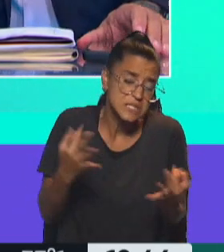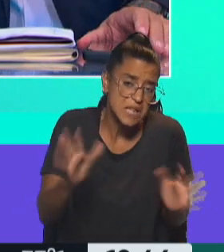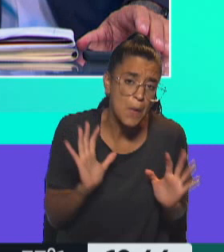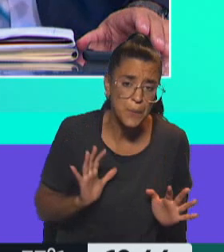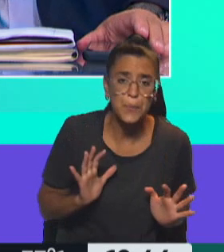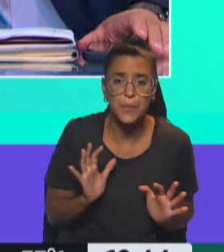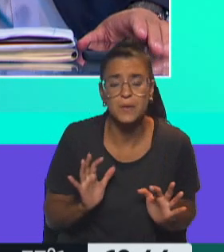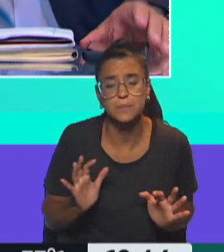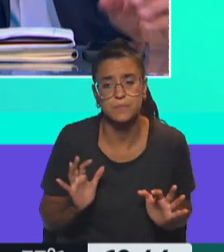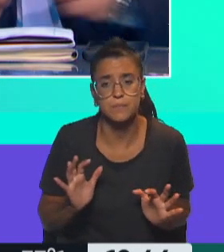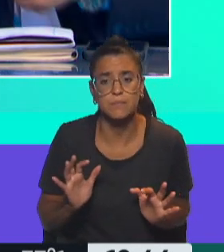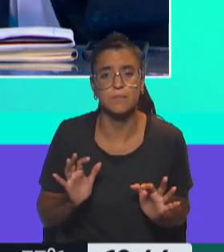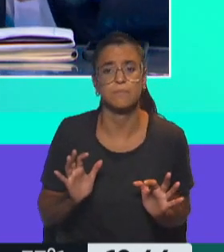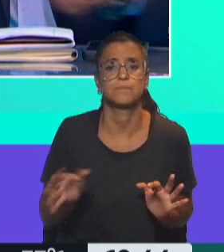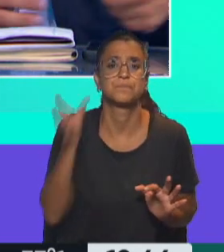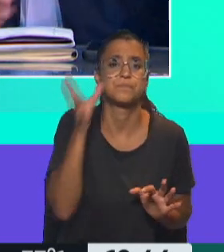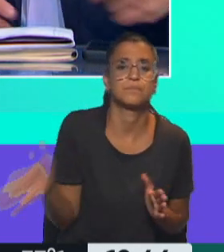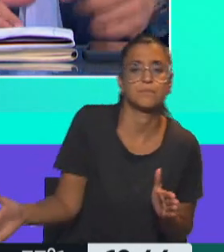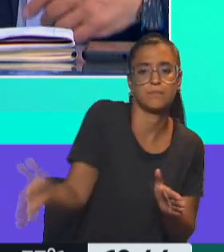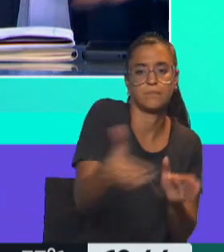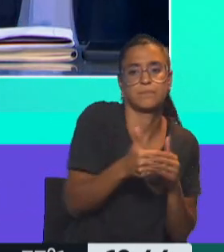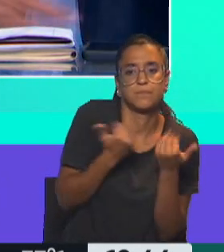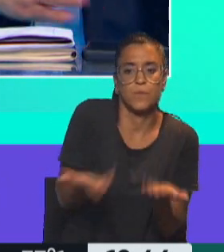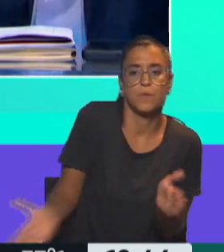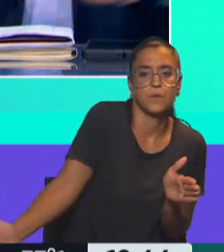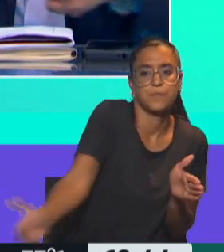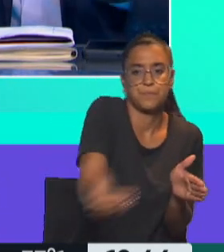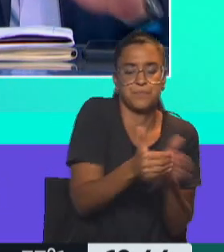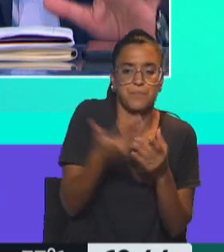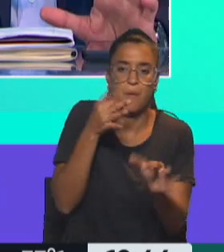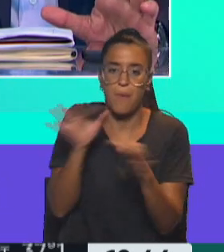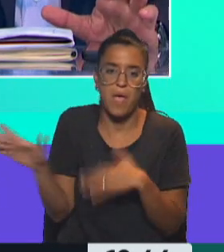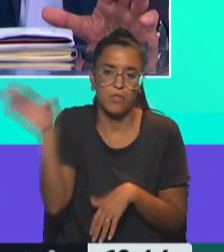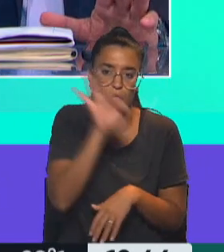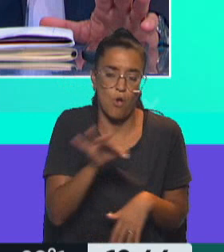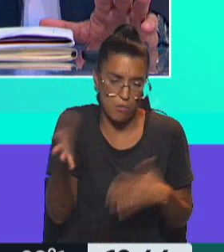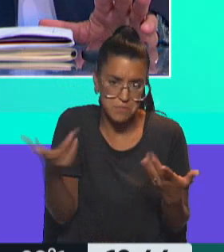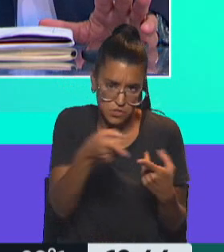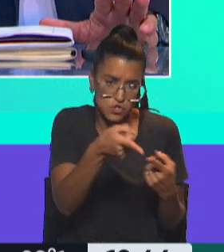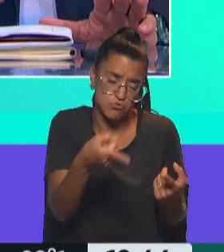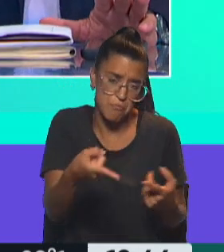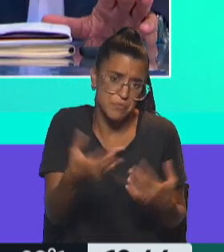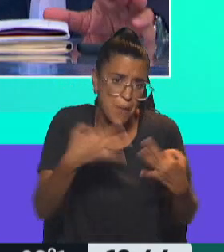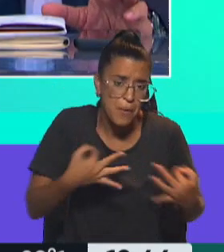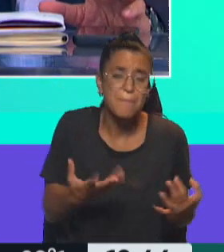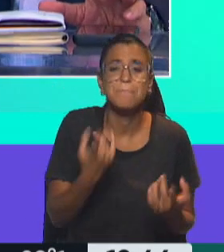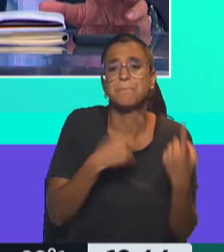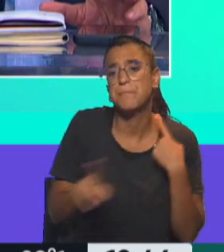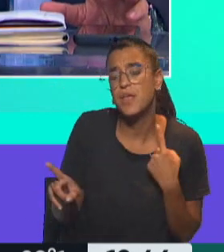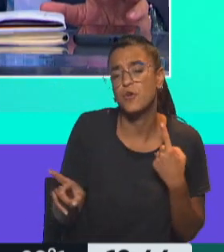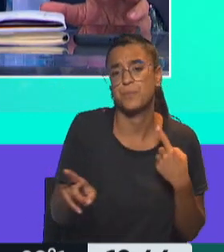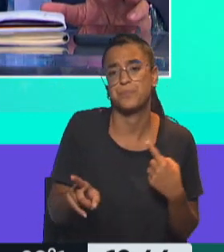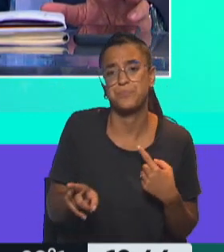Que no haya quien abuse o se aproveche de eso para, ya sea para la reventa o lo que fuera. Eso es más comprensible, pero que el producto, porque